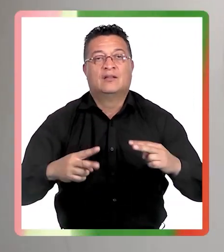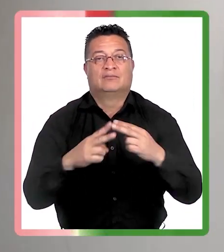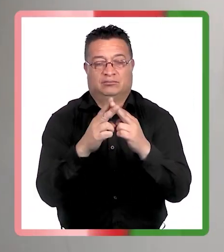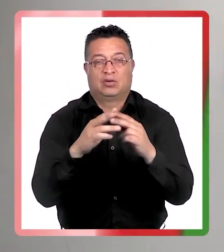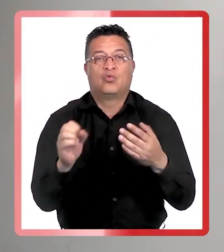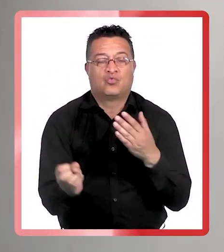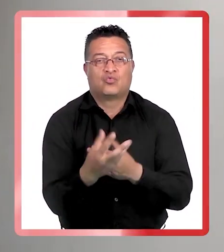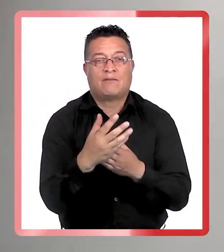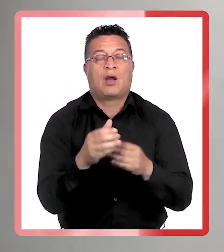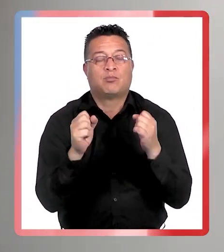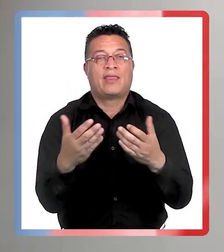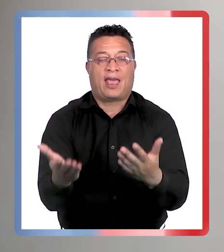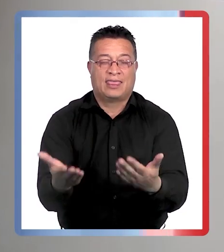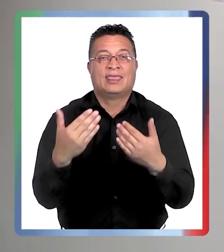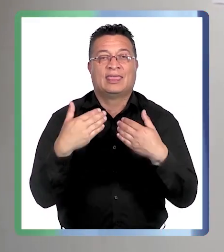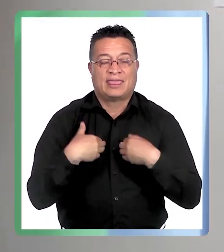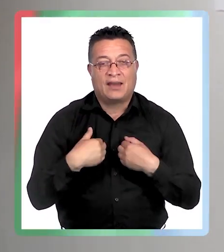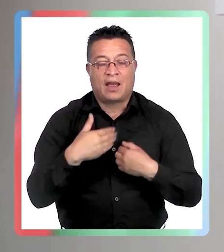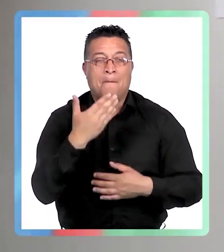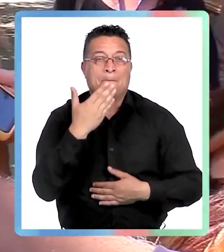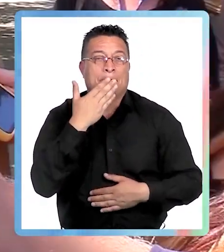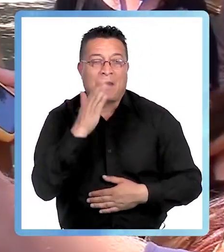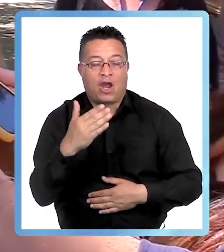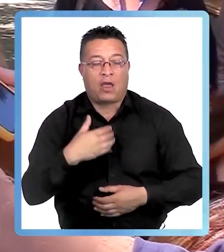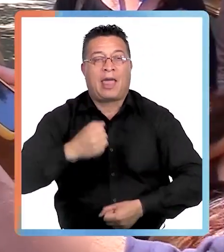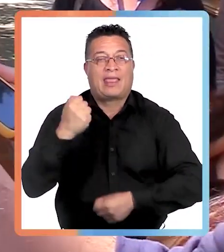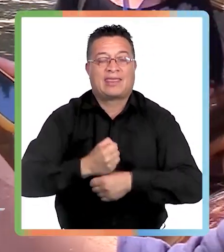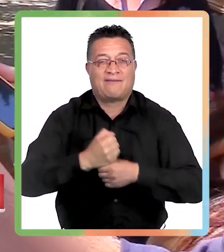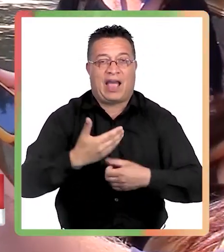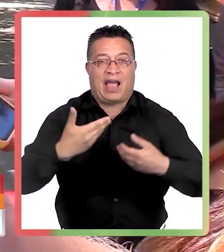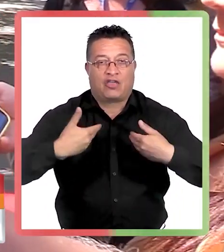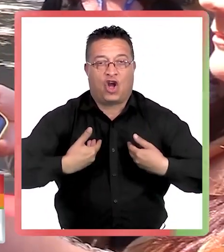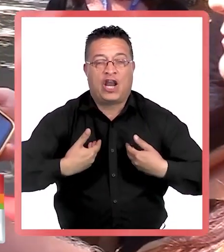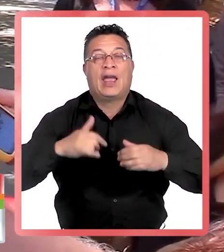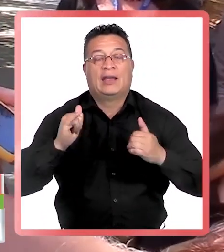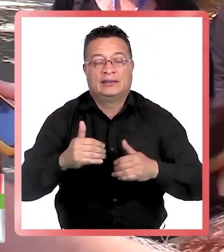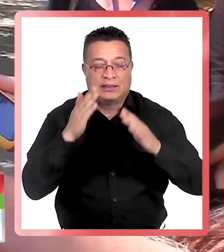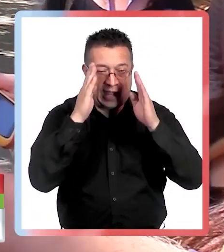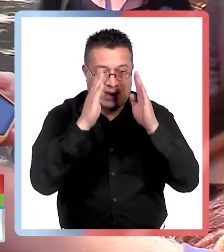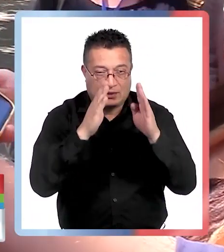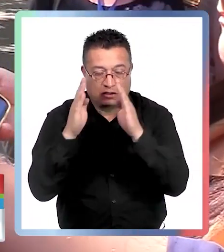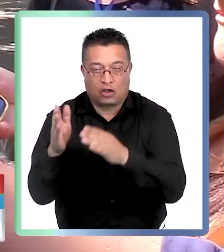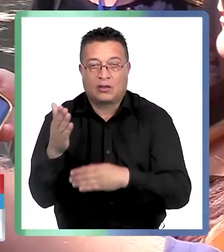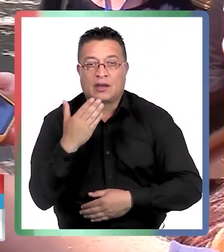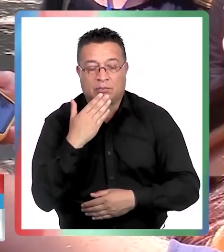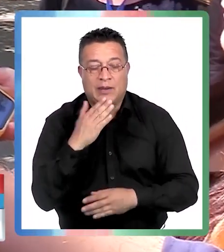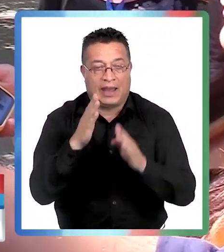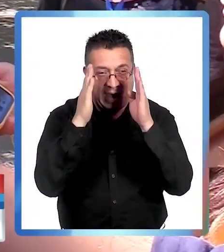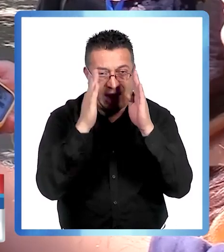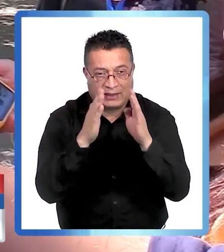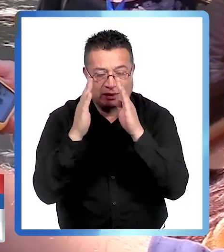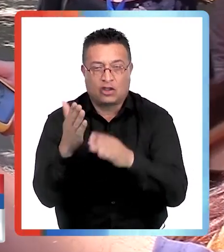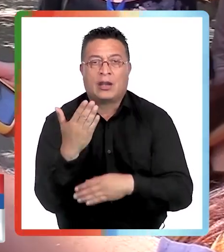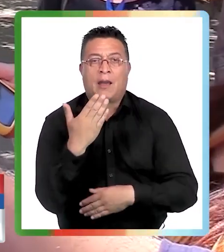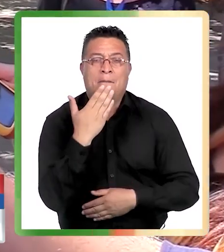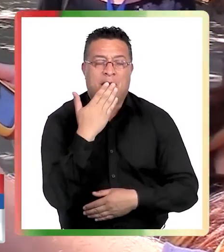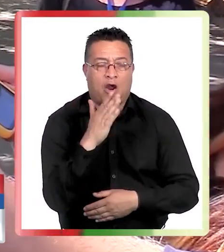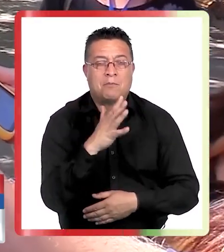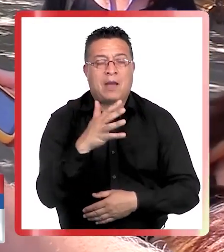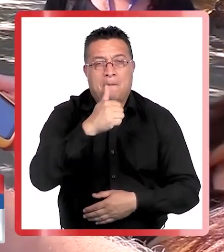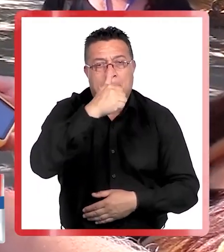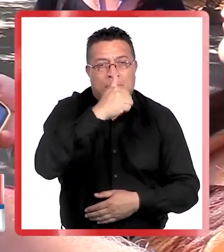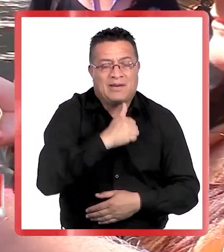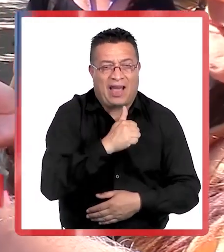infraestructura que traiga consigo entonces mejoras para los trabajadores, pero también para la atención. Necesitamos una atención mejor, más